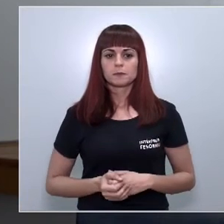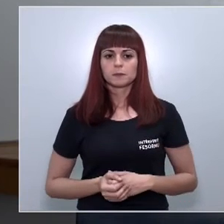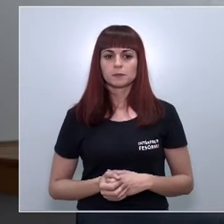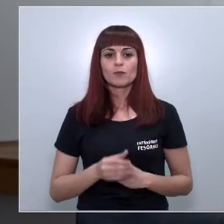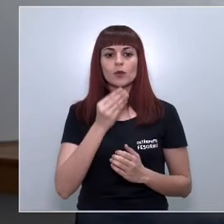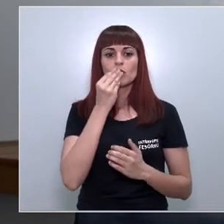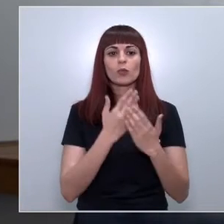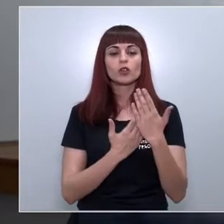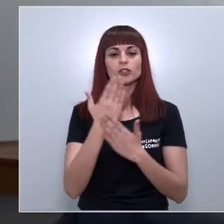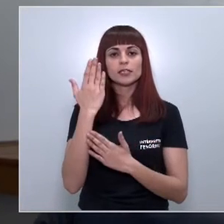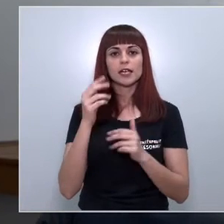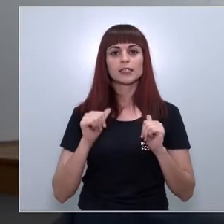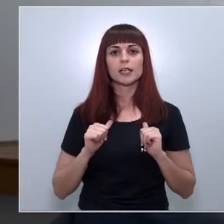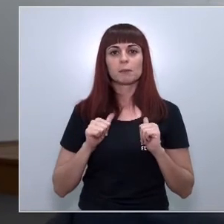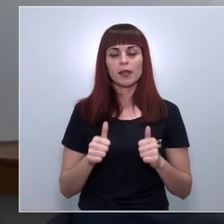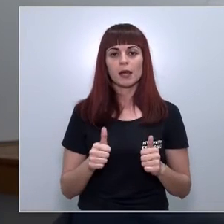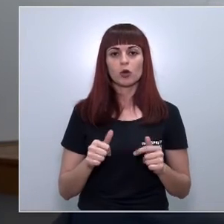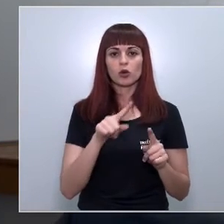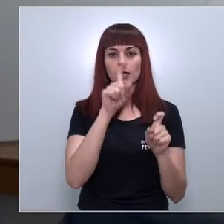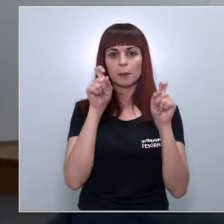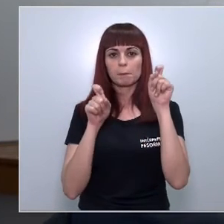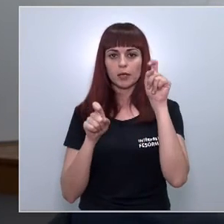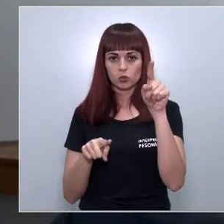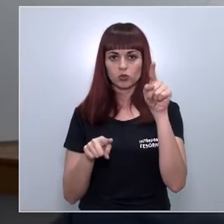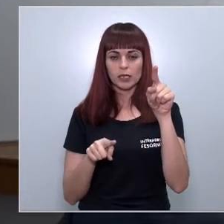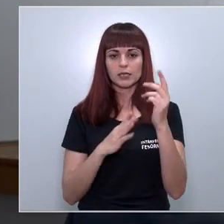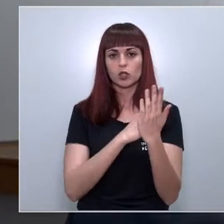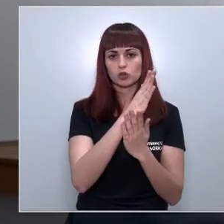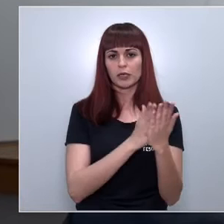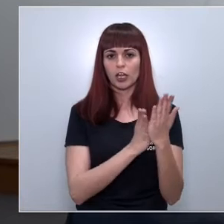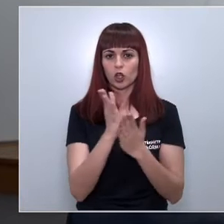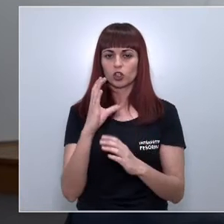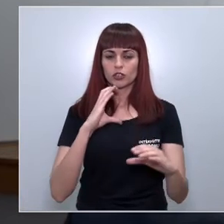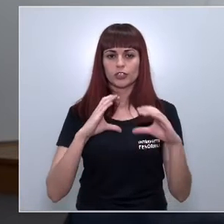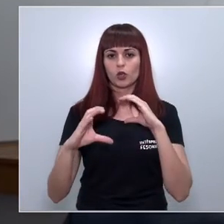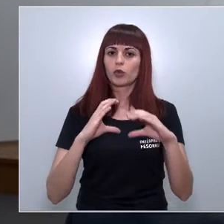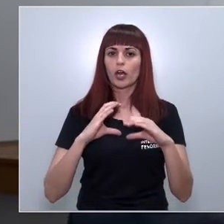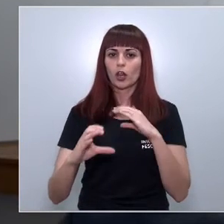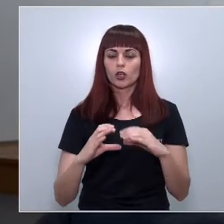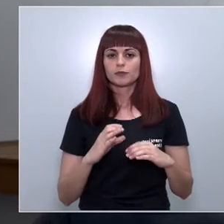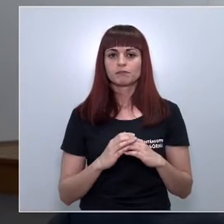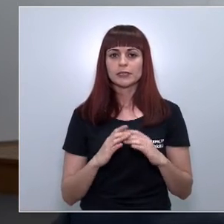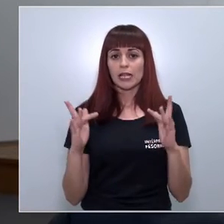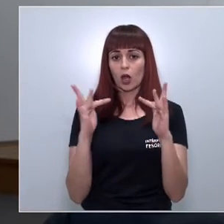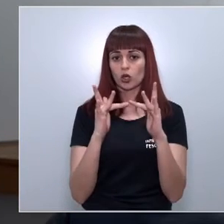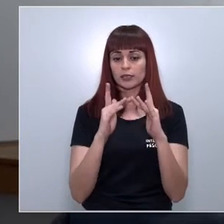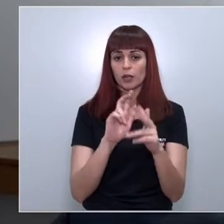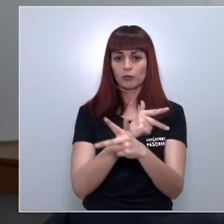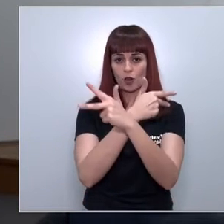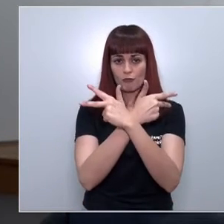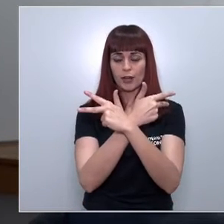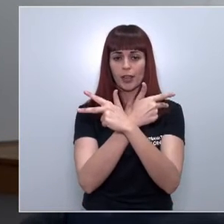Buenos días damos comienzo ahora las preguntas de los medios de comunicación conectados por